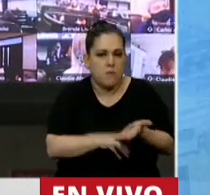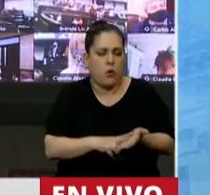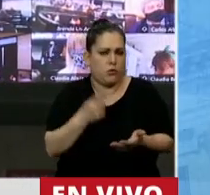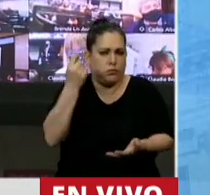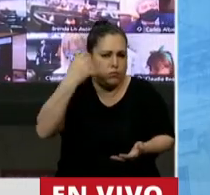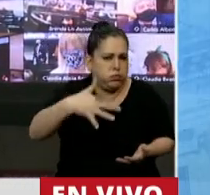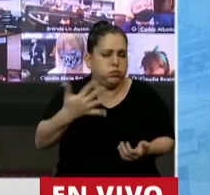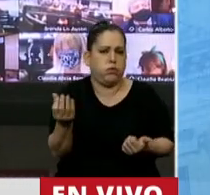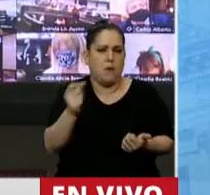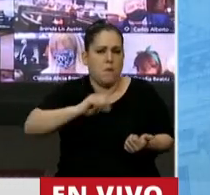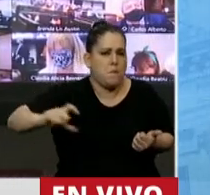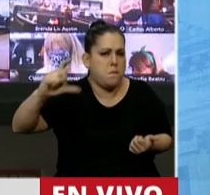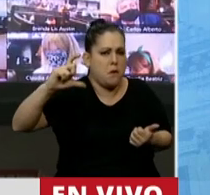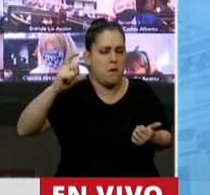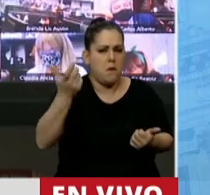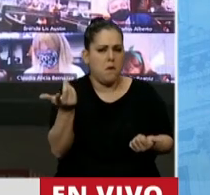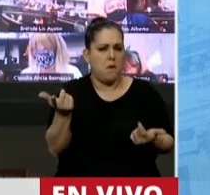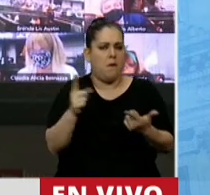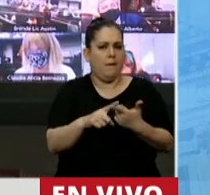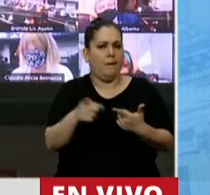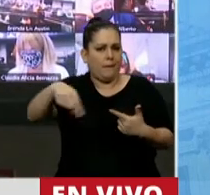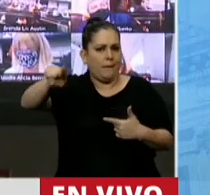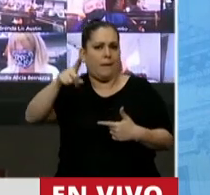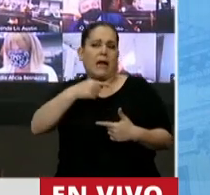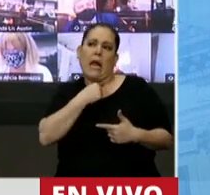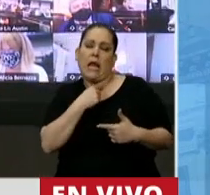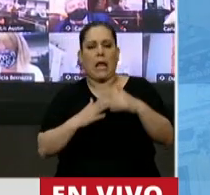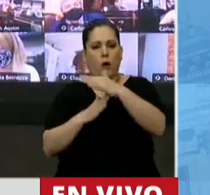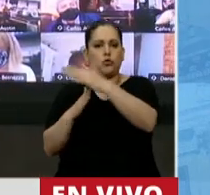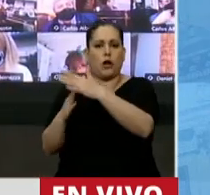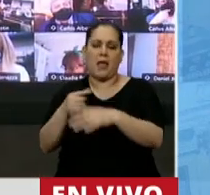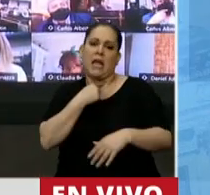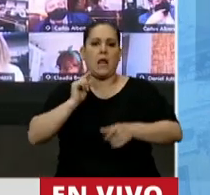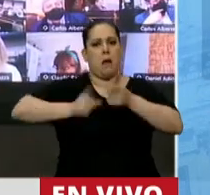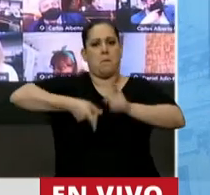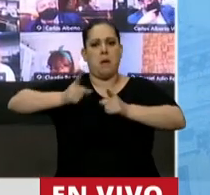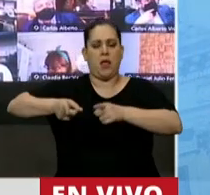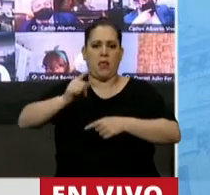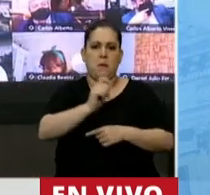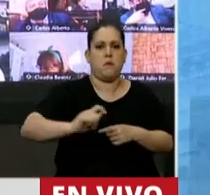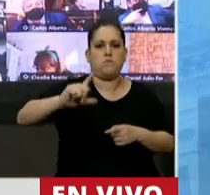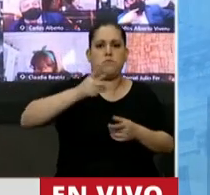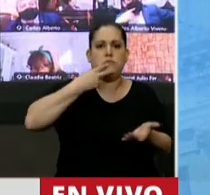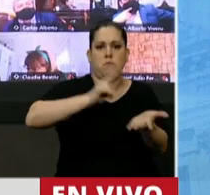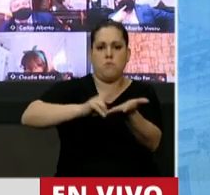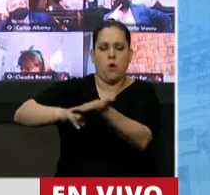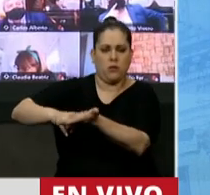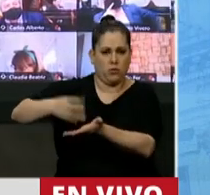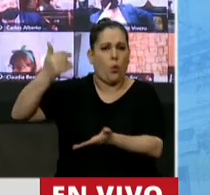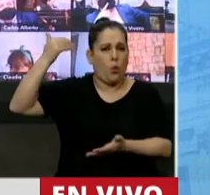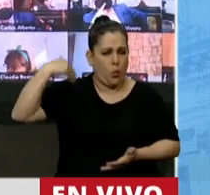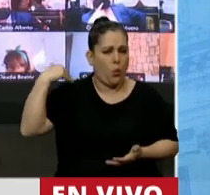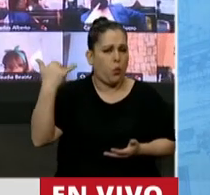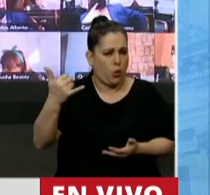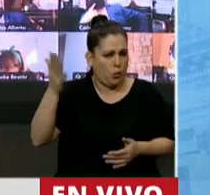elevada o excesiva que pretendían los señores feudales y los autoritarios. Hubo un tiempo, Presidente,